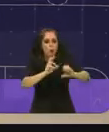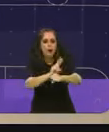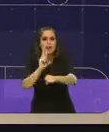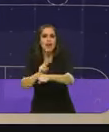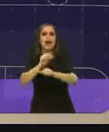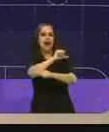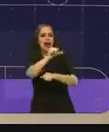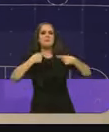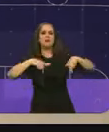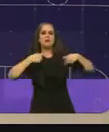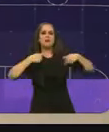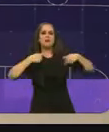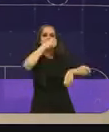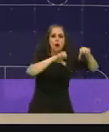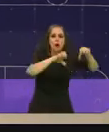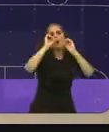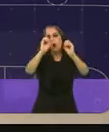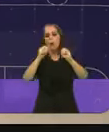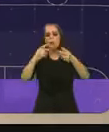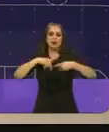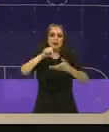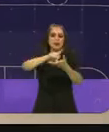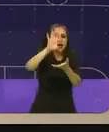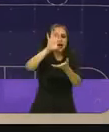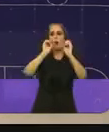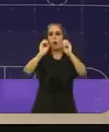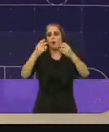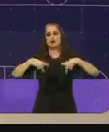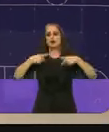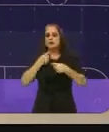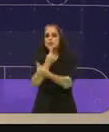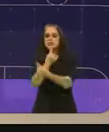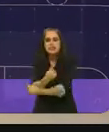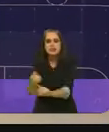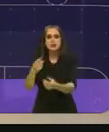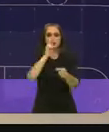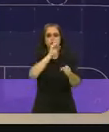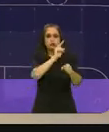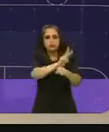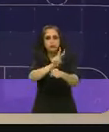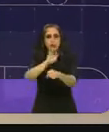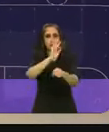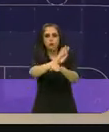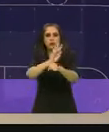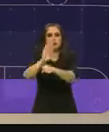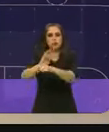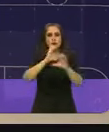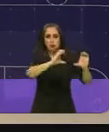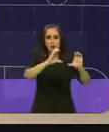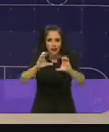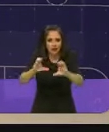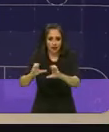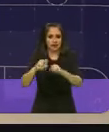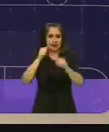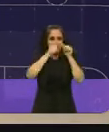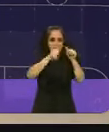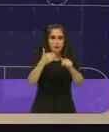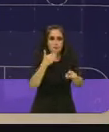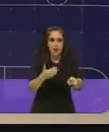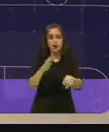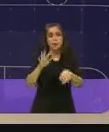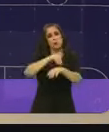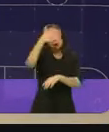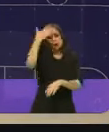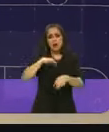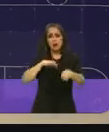Y necesitamos apoyos para los momentos de alto riesgo en la vida. Sí, la vejez, el desempleo,